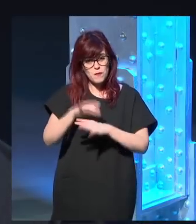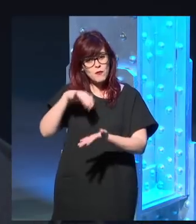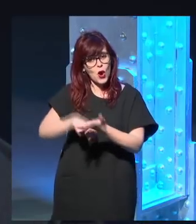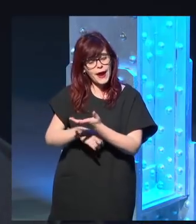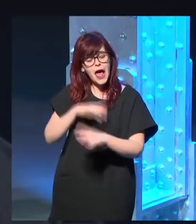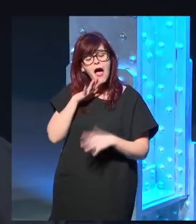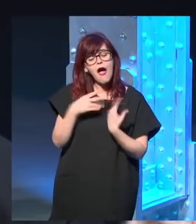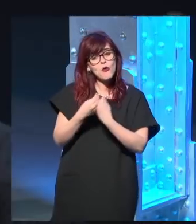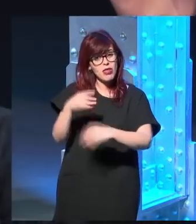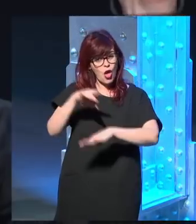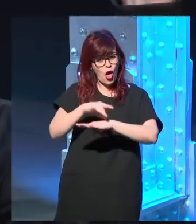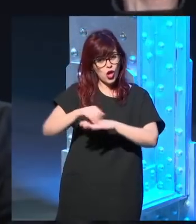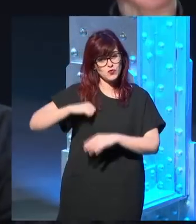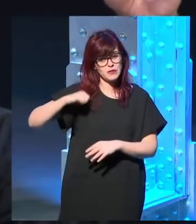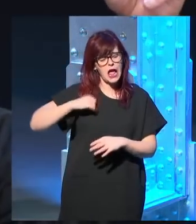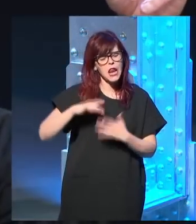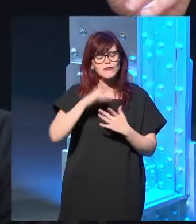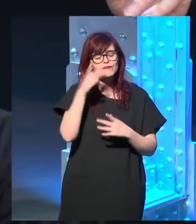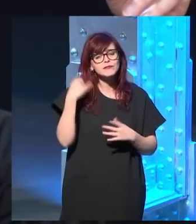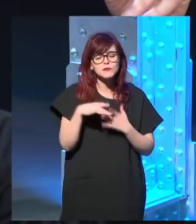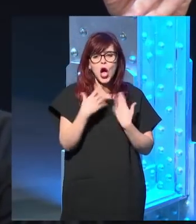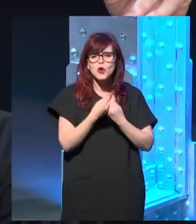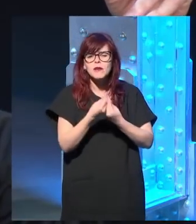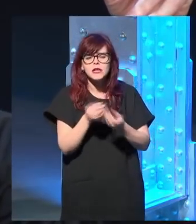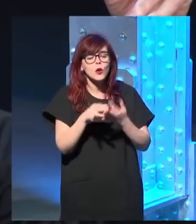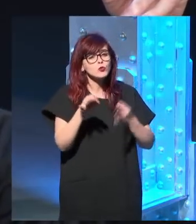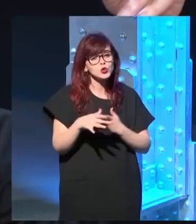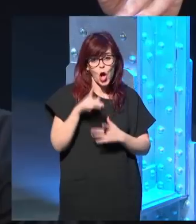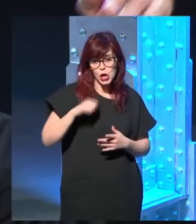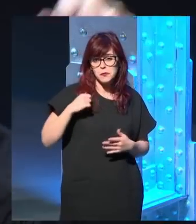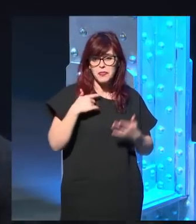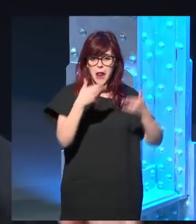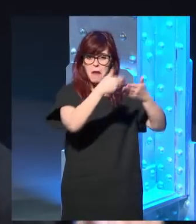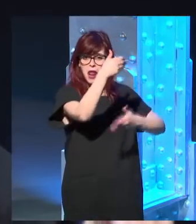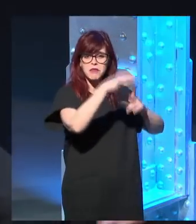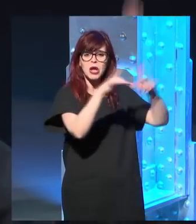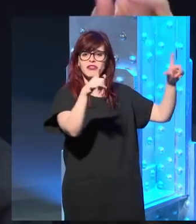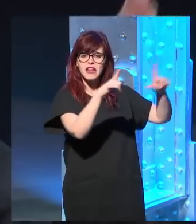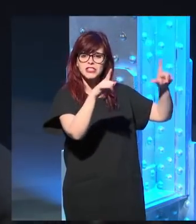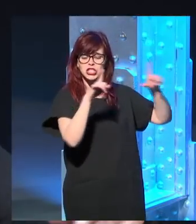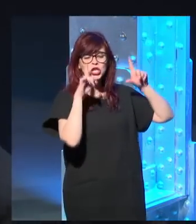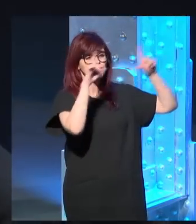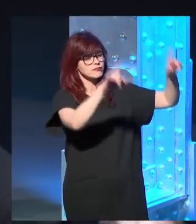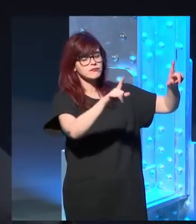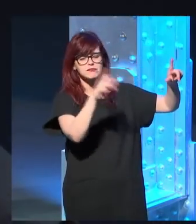y en la pared de la clínica había un televisor donde estaban pasando